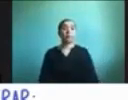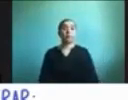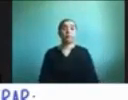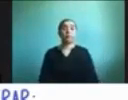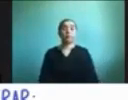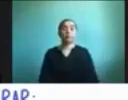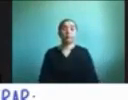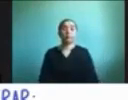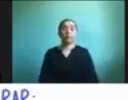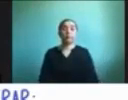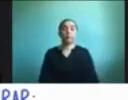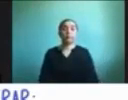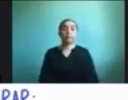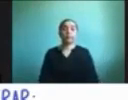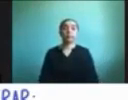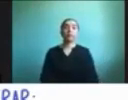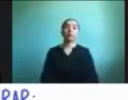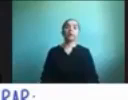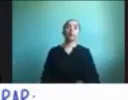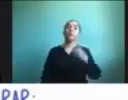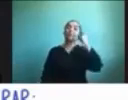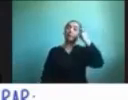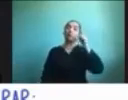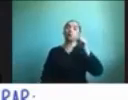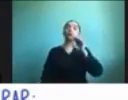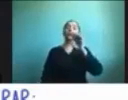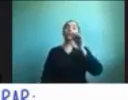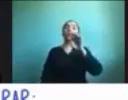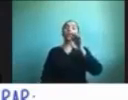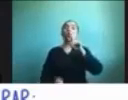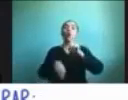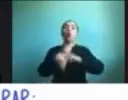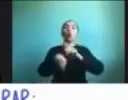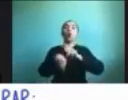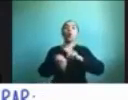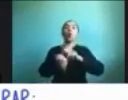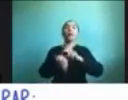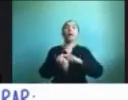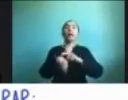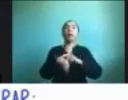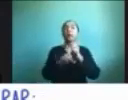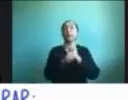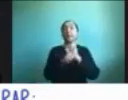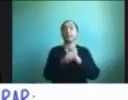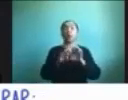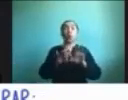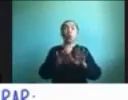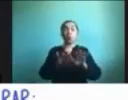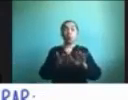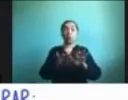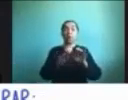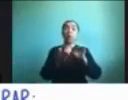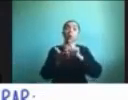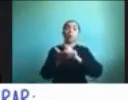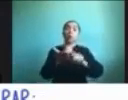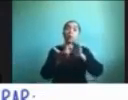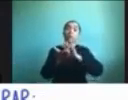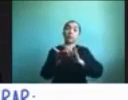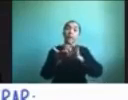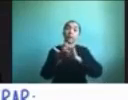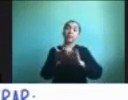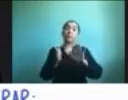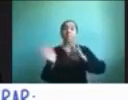establecer estos horarios de trabajo para uso de tablet o de computador empezando alrededor de entre 10